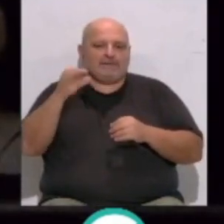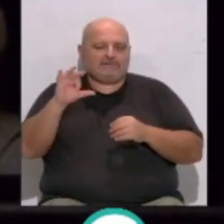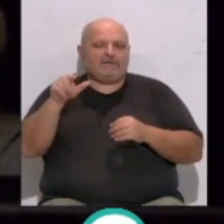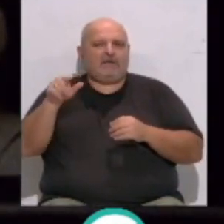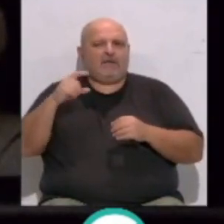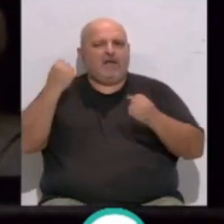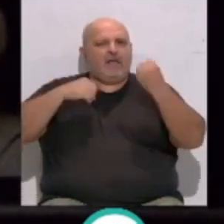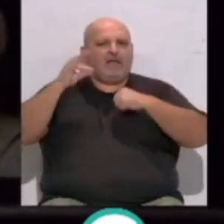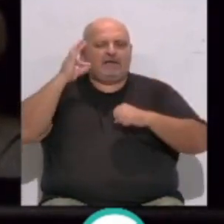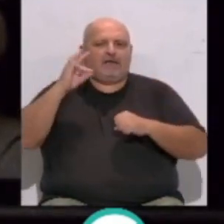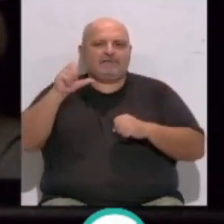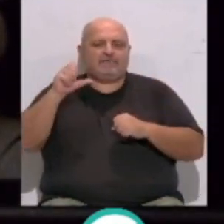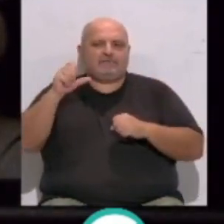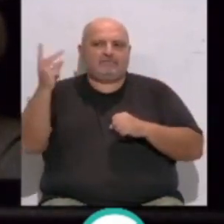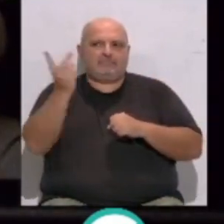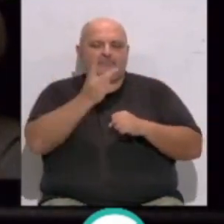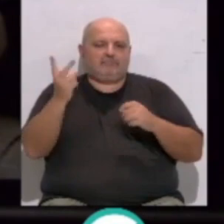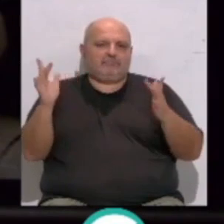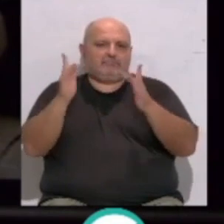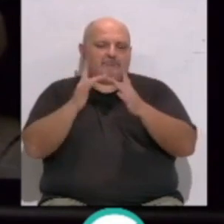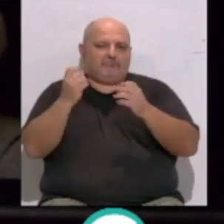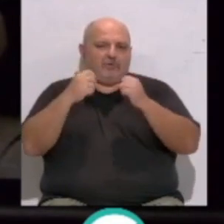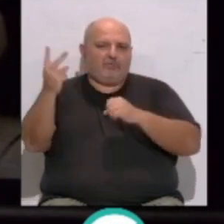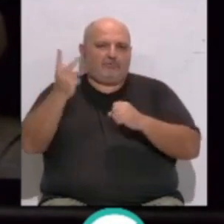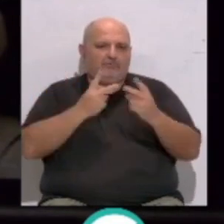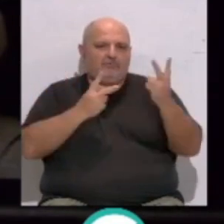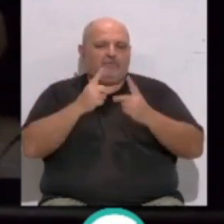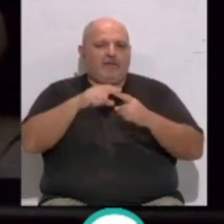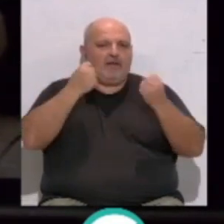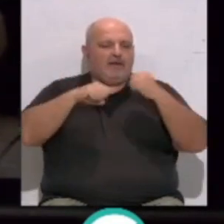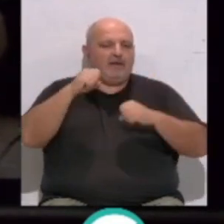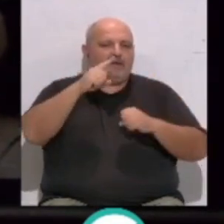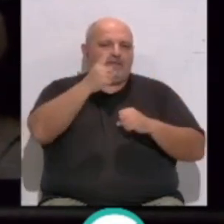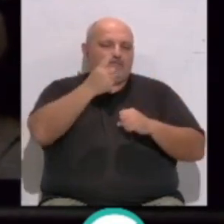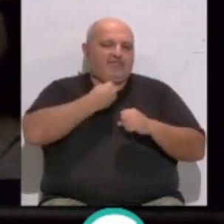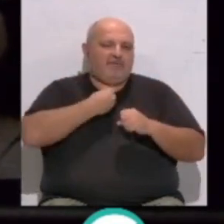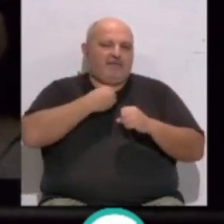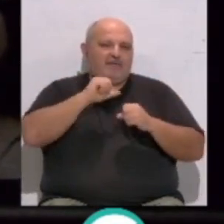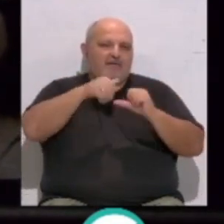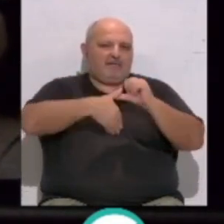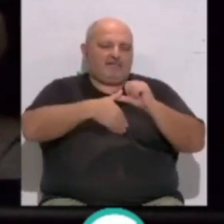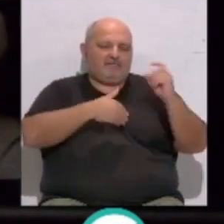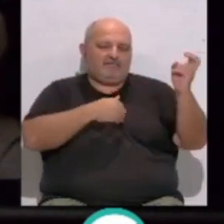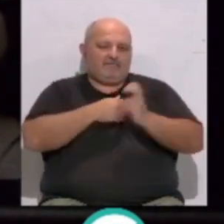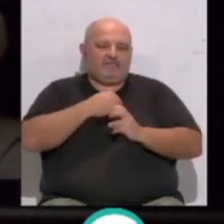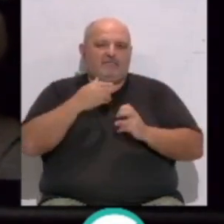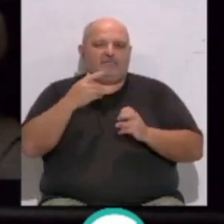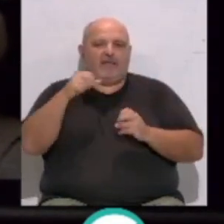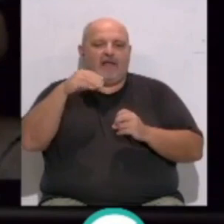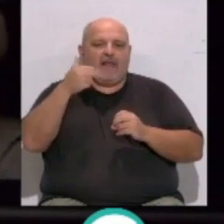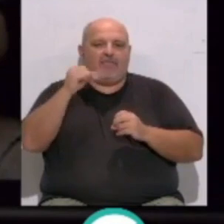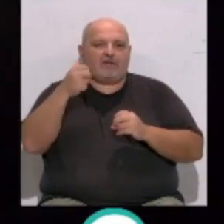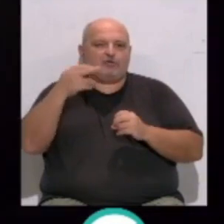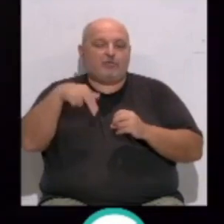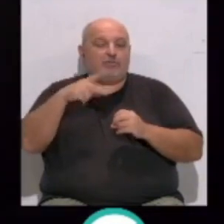y directora salvadoreña Egli Larreinaga y la actriz del Salvador, residente en España Alicia Chong. Si quieren